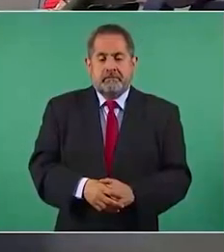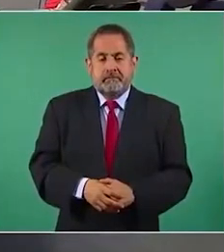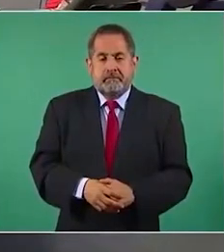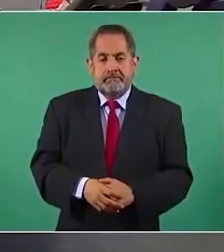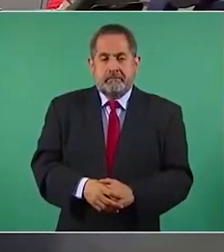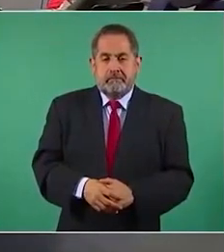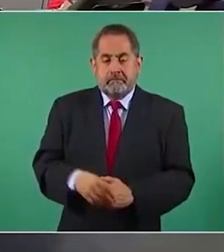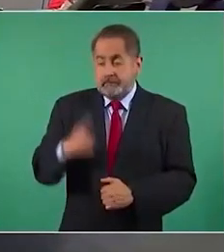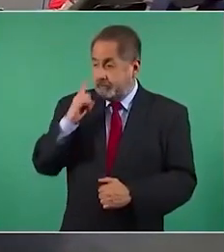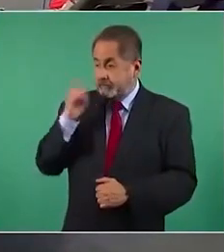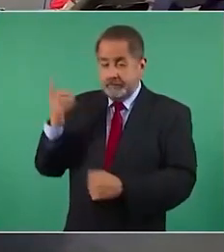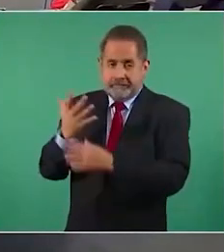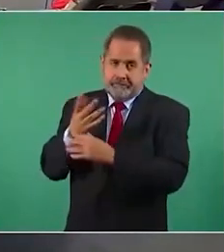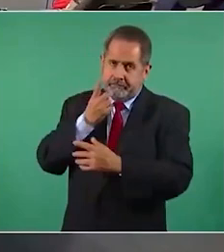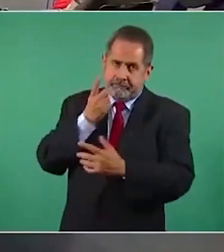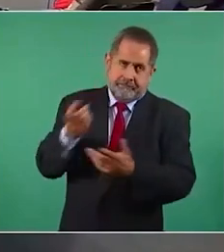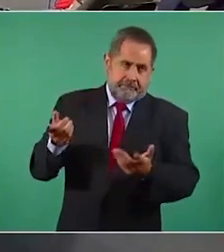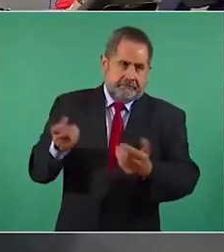mire lo que dijo